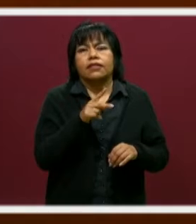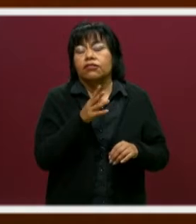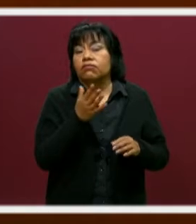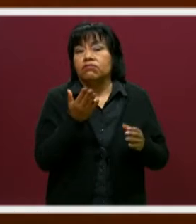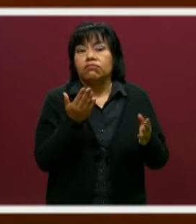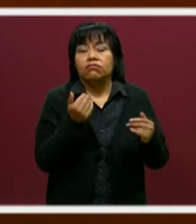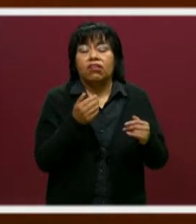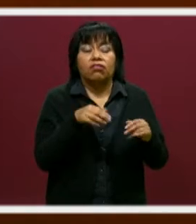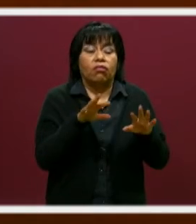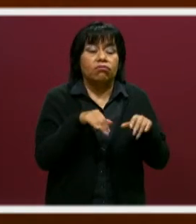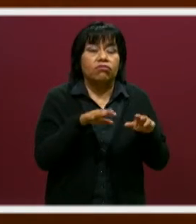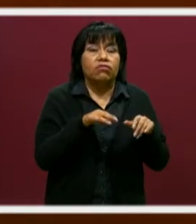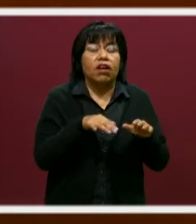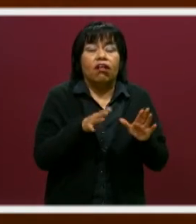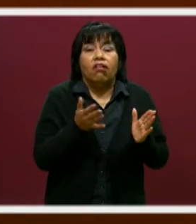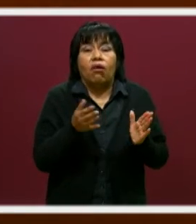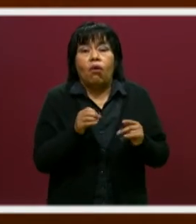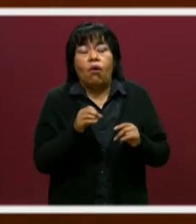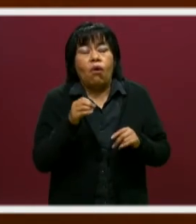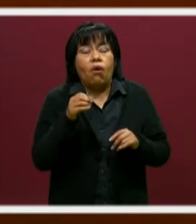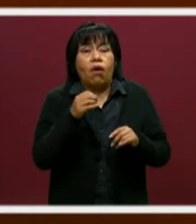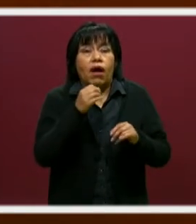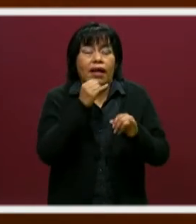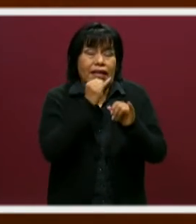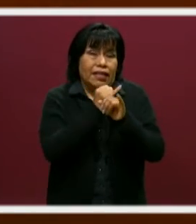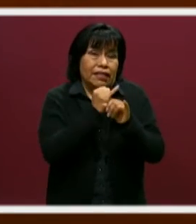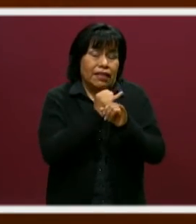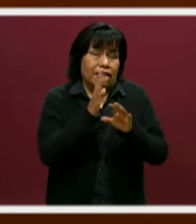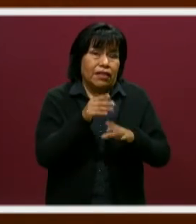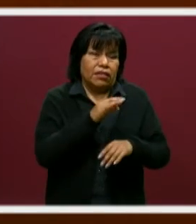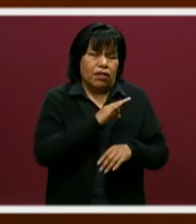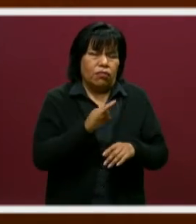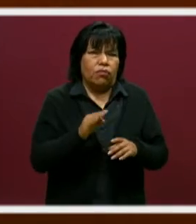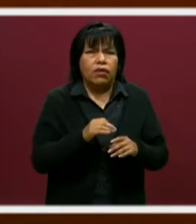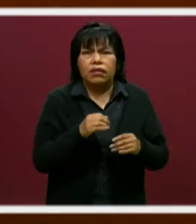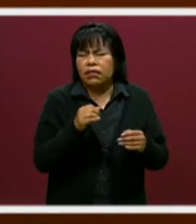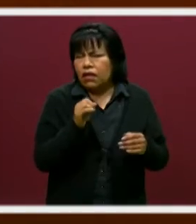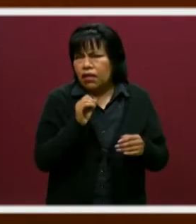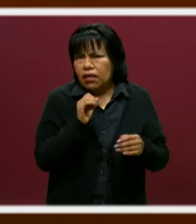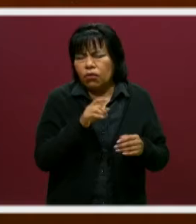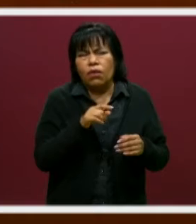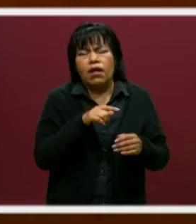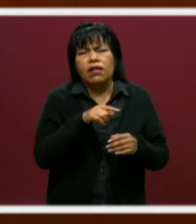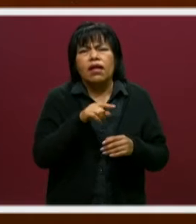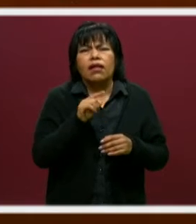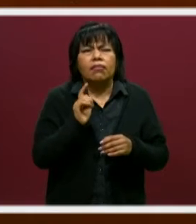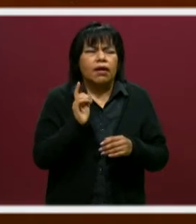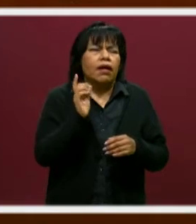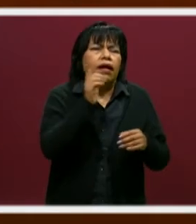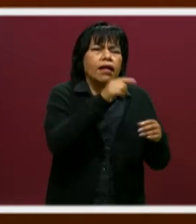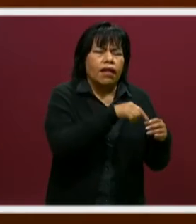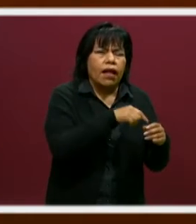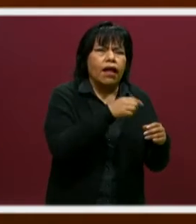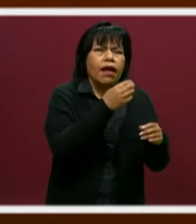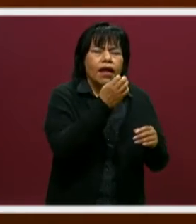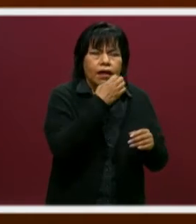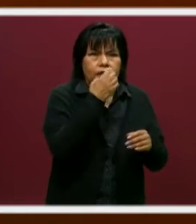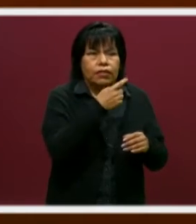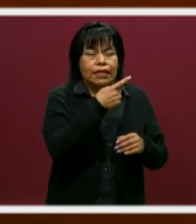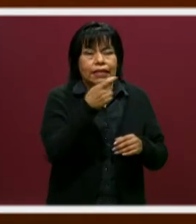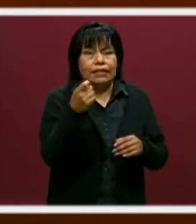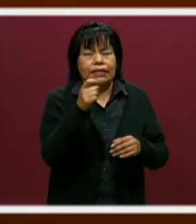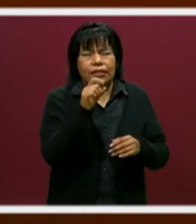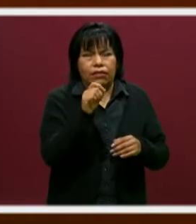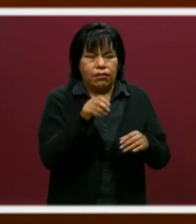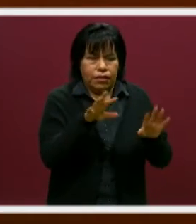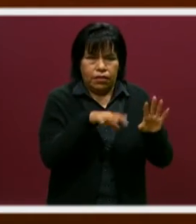cuentan con computadora o que no cuentan con internet en casa, lo pueden realizar también en la institución. Hay 120 computadoras,